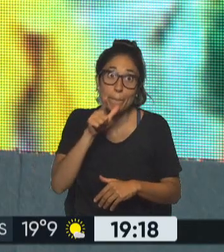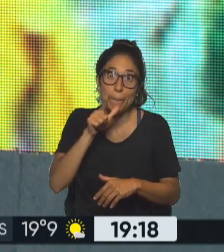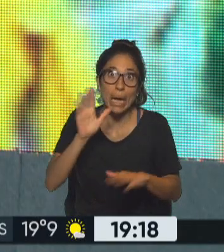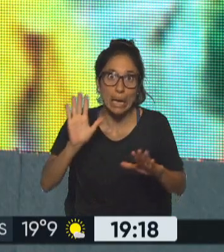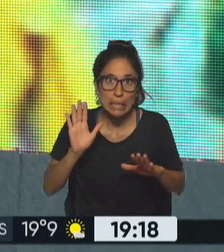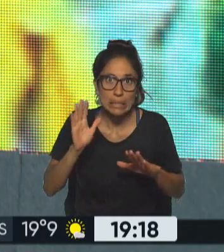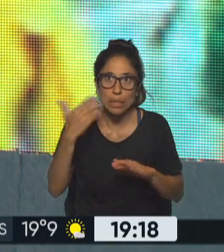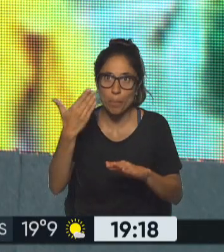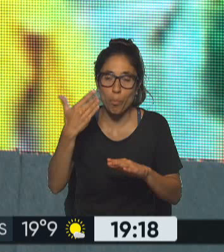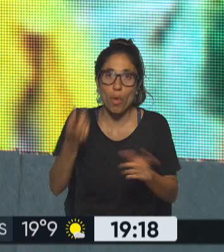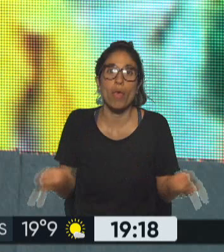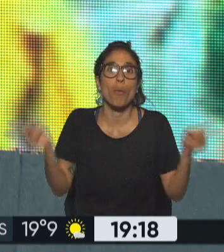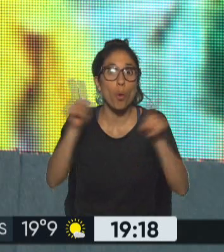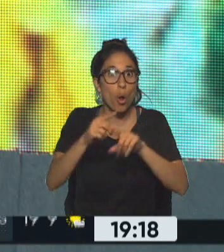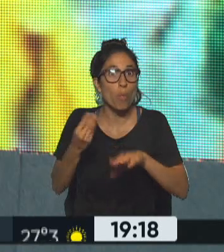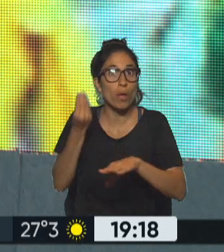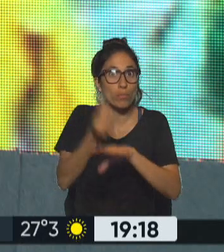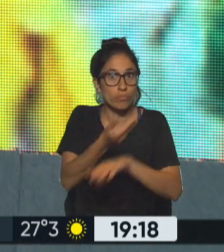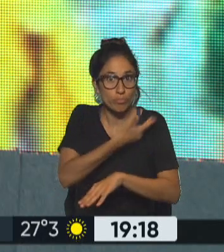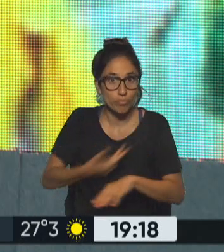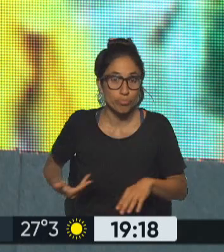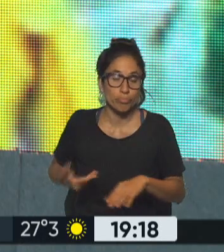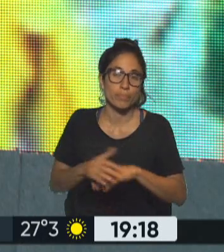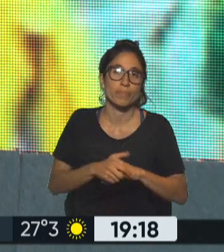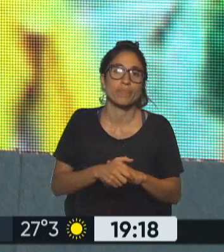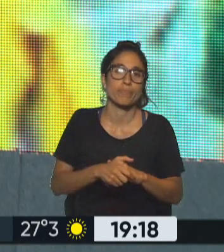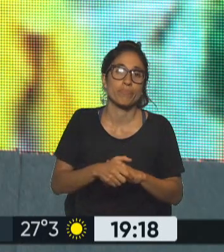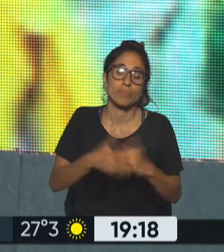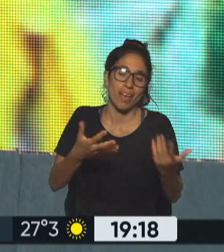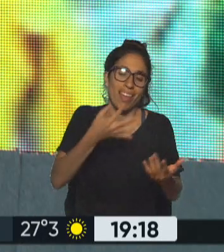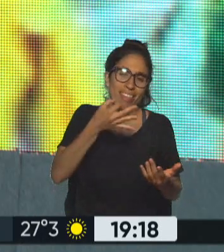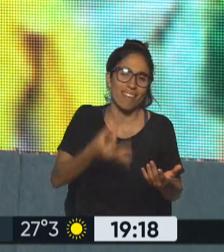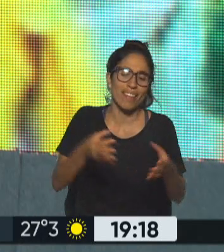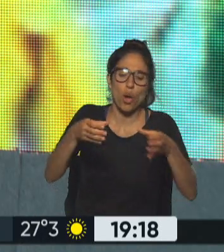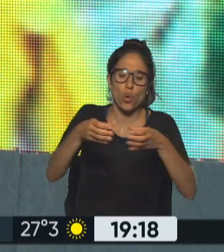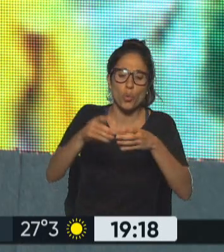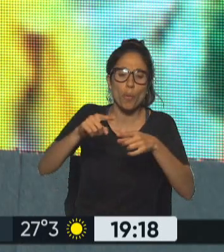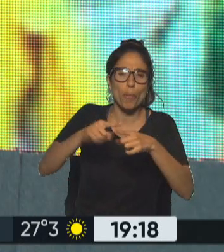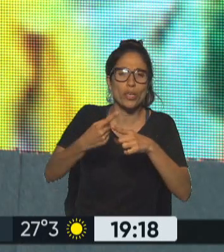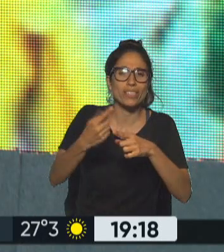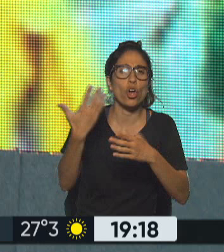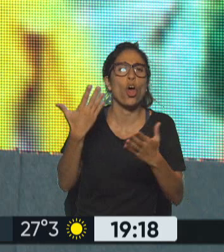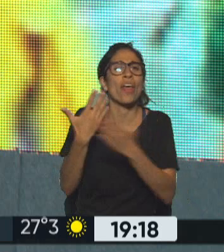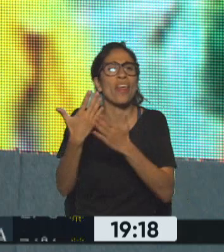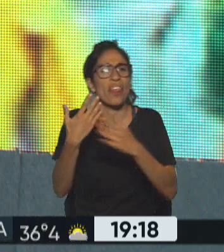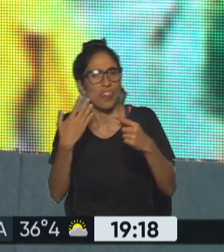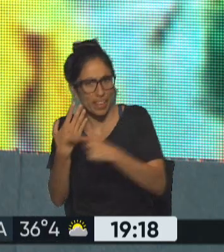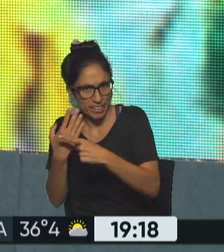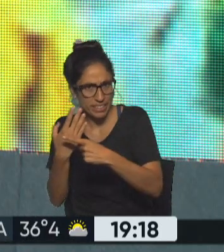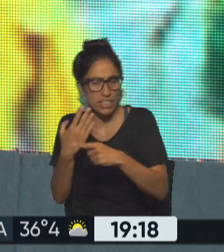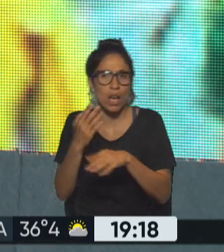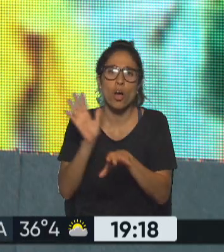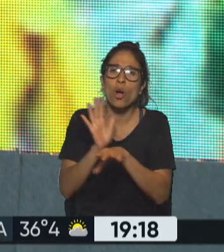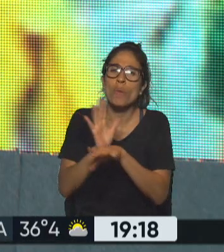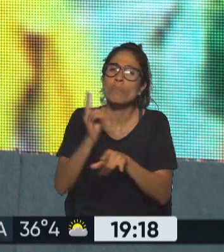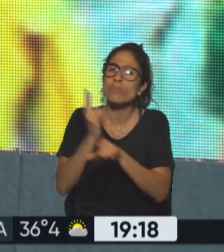intentaron siempre derechas extremas que intentan lo que intentaron siempre sino que además tienen poder del voto tienen